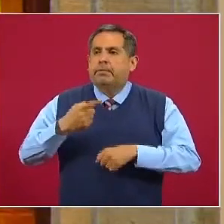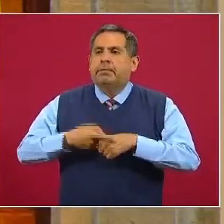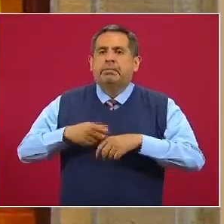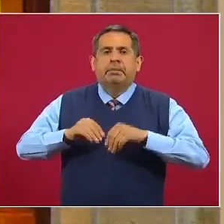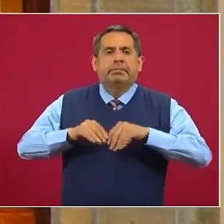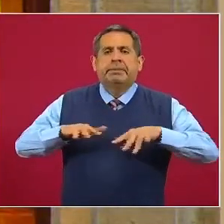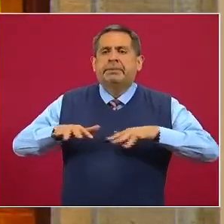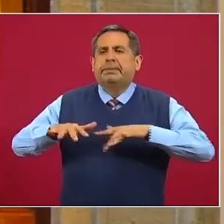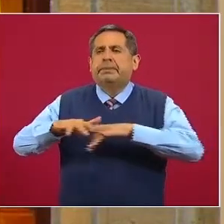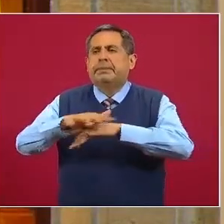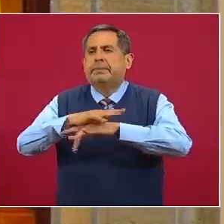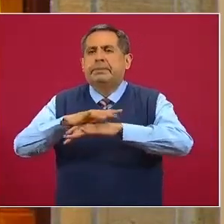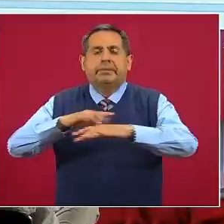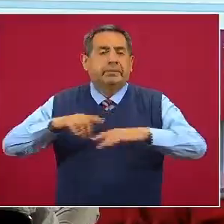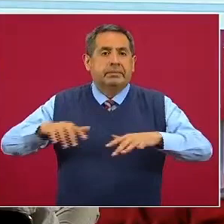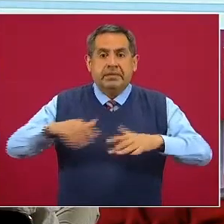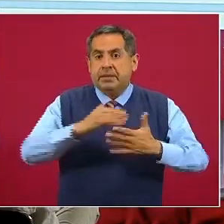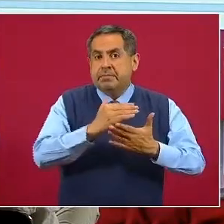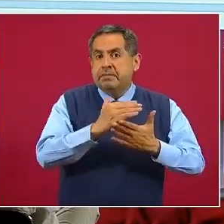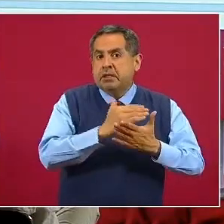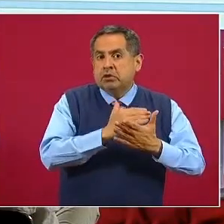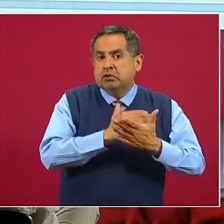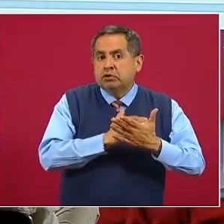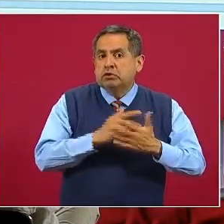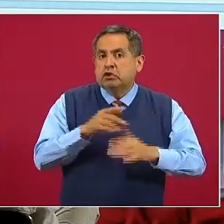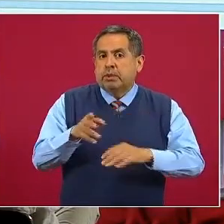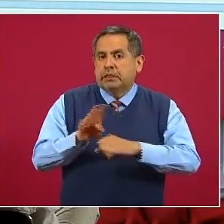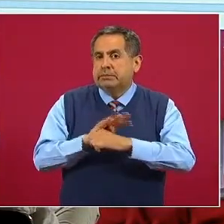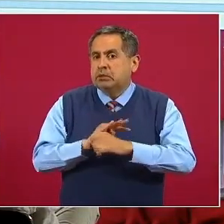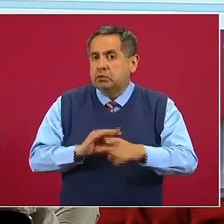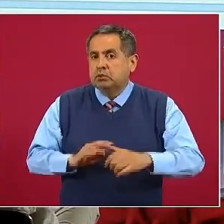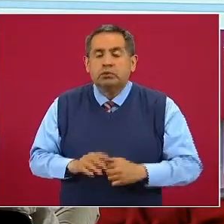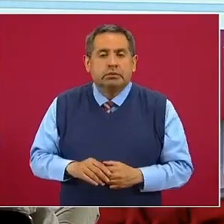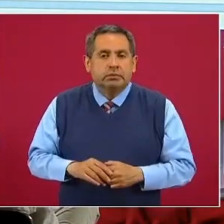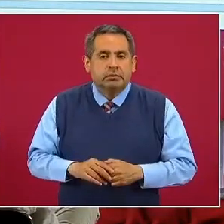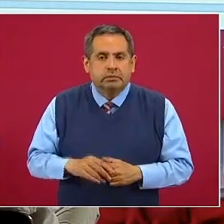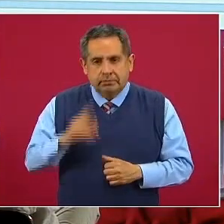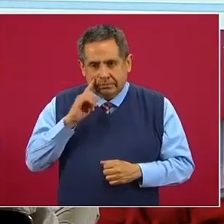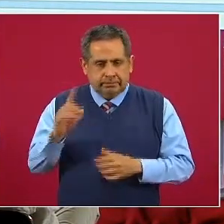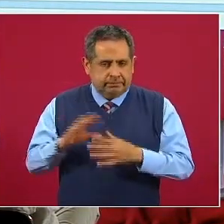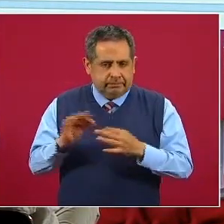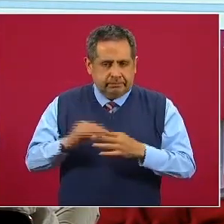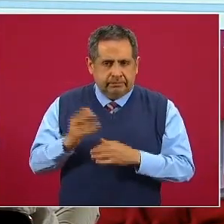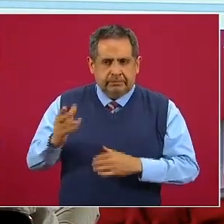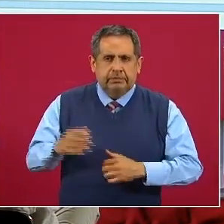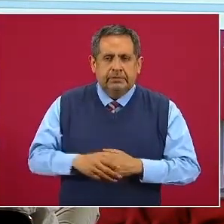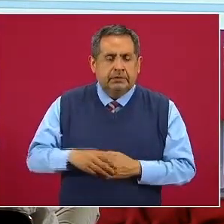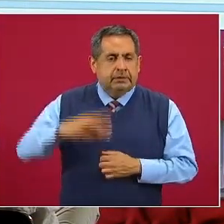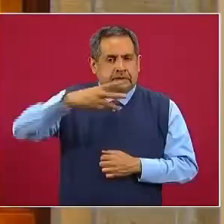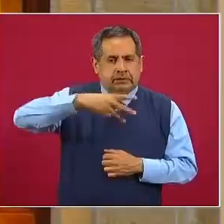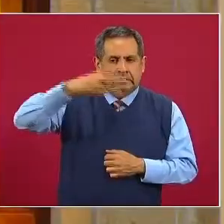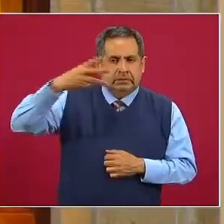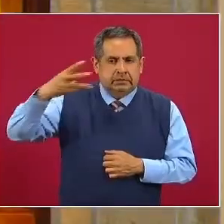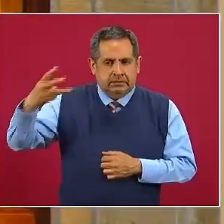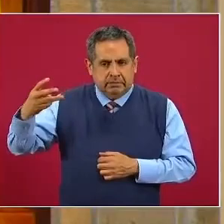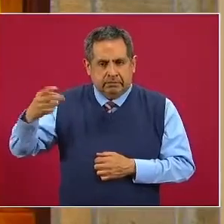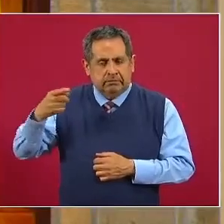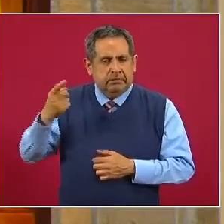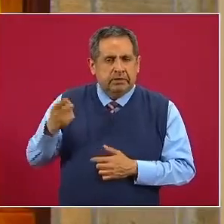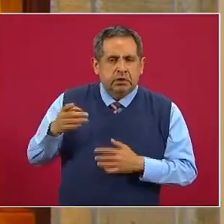hay en la comunidad del virus SARS-CoV-2. Veamos la siguiente diapositiva. Aquí precisamente los casos